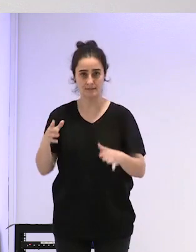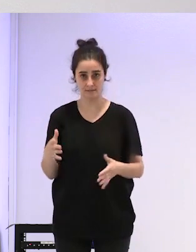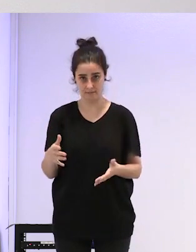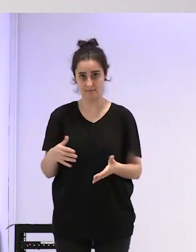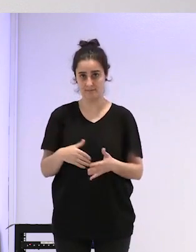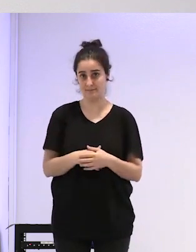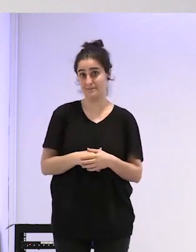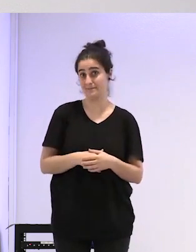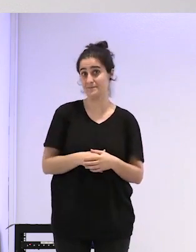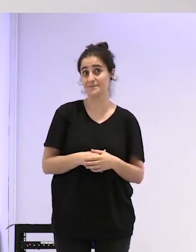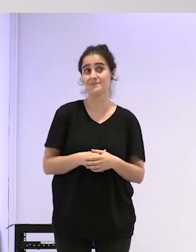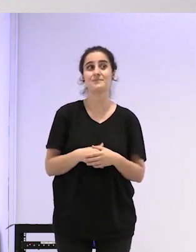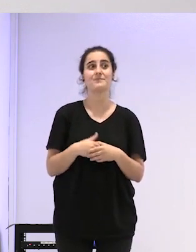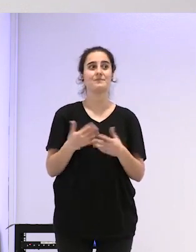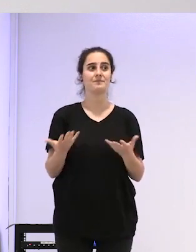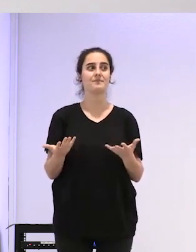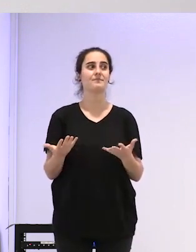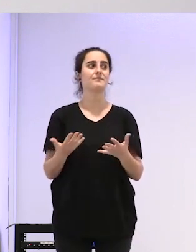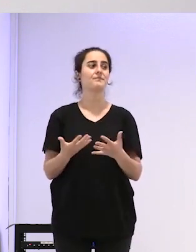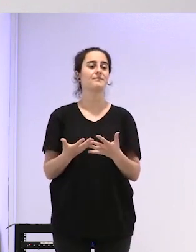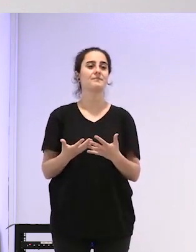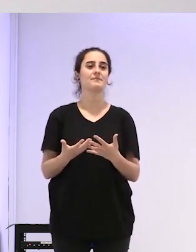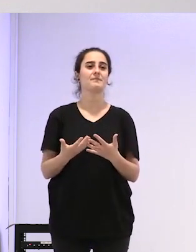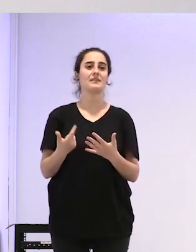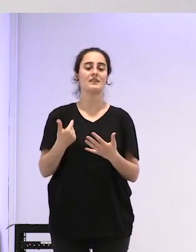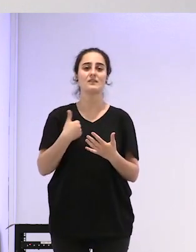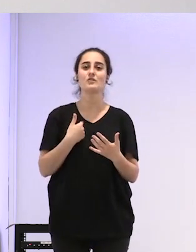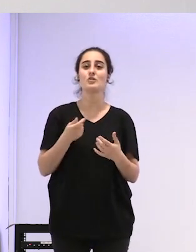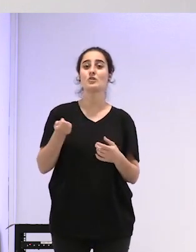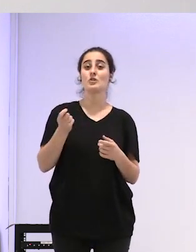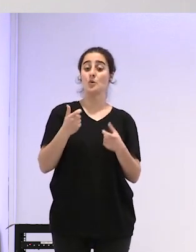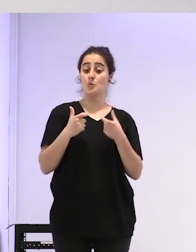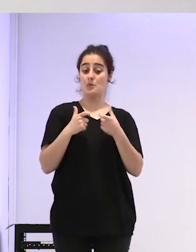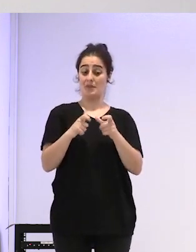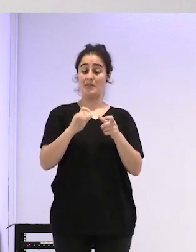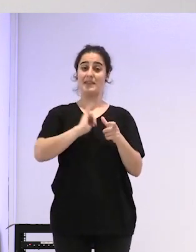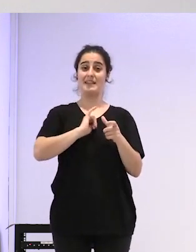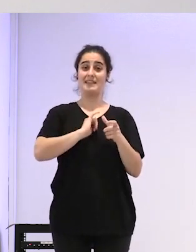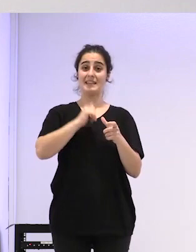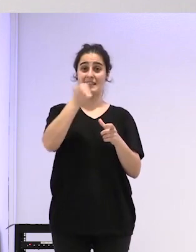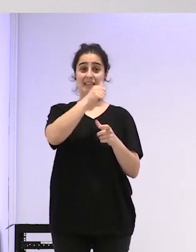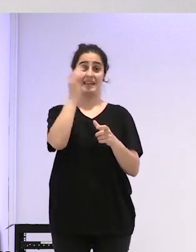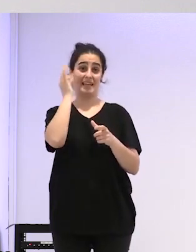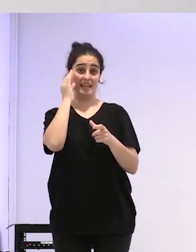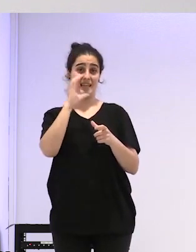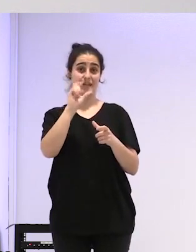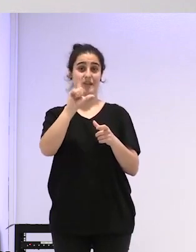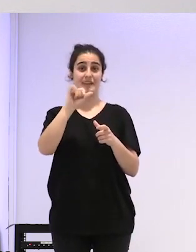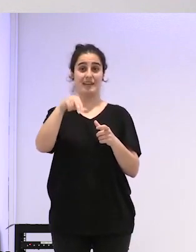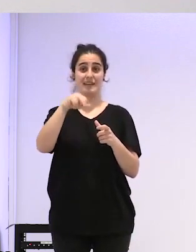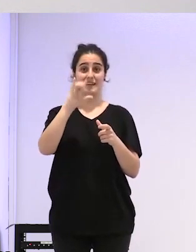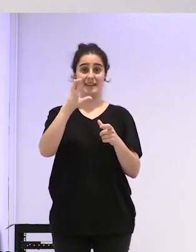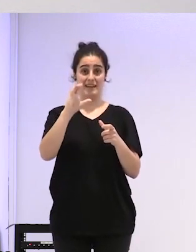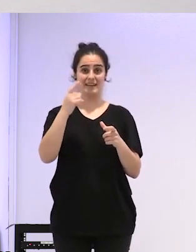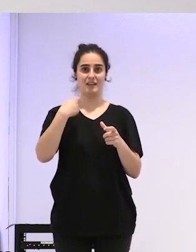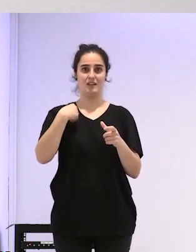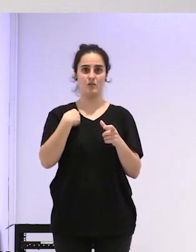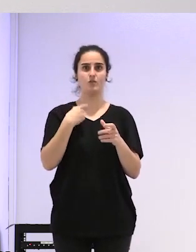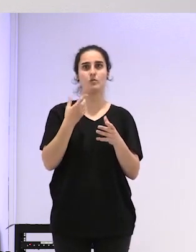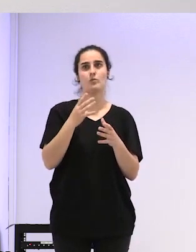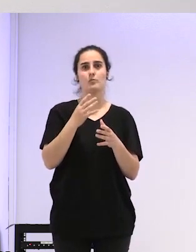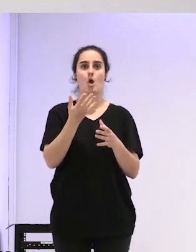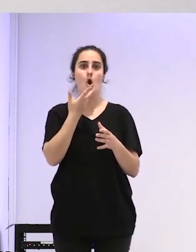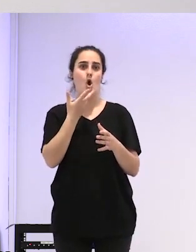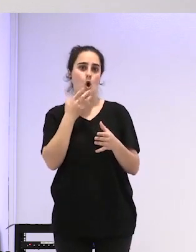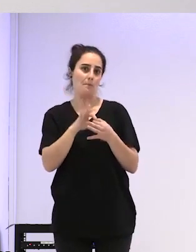y yo he hablado con los profesores de la unidad de identidad de general del clínico y yo tengo no amistad pero